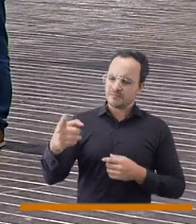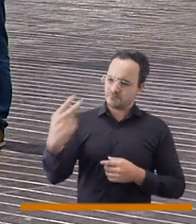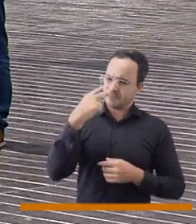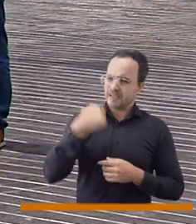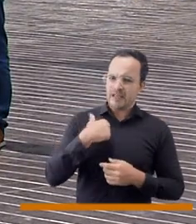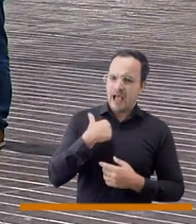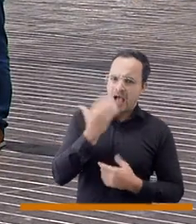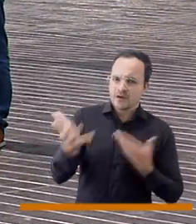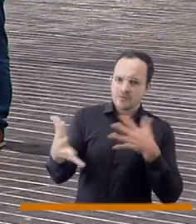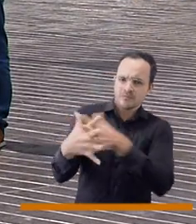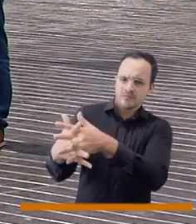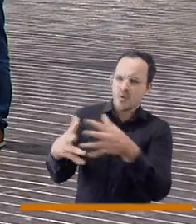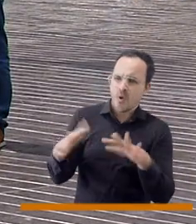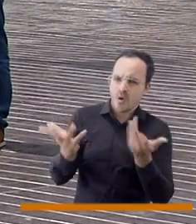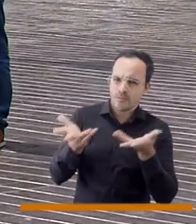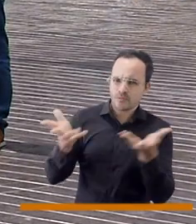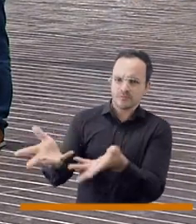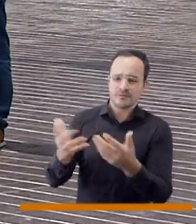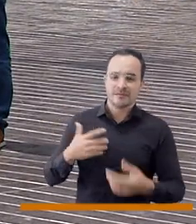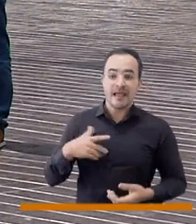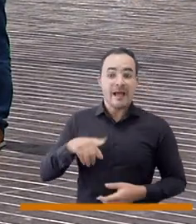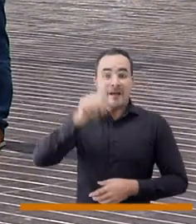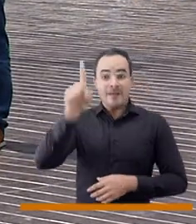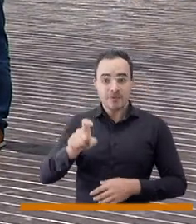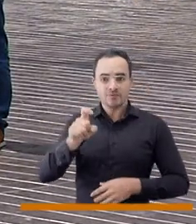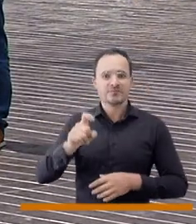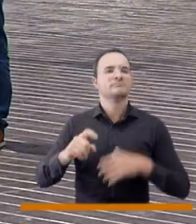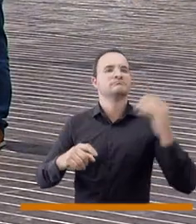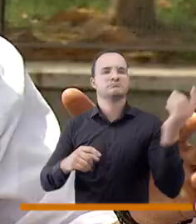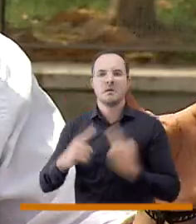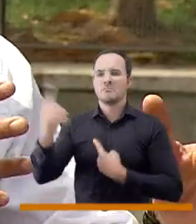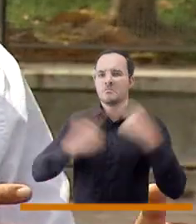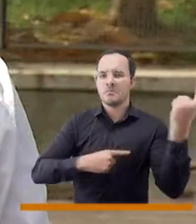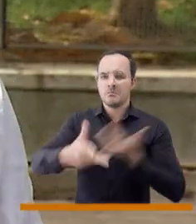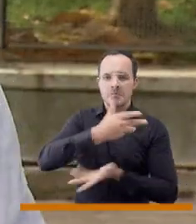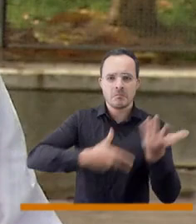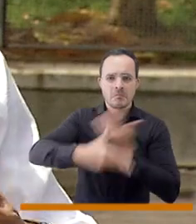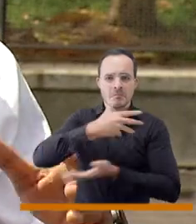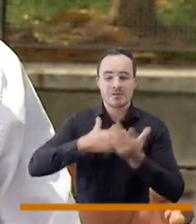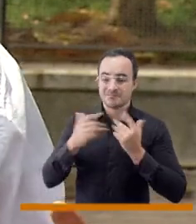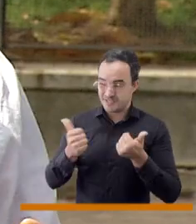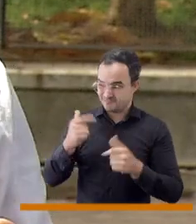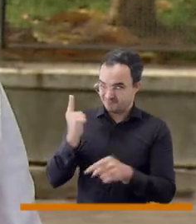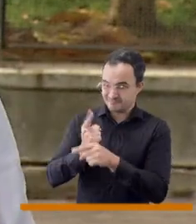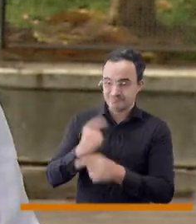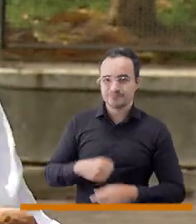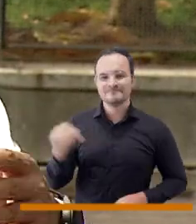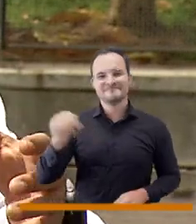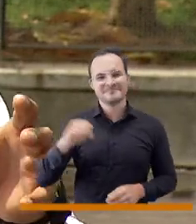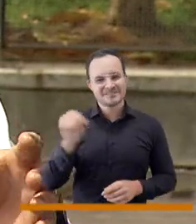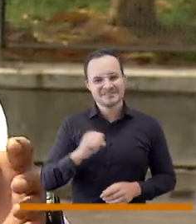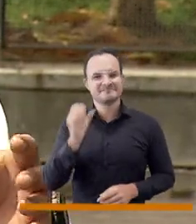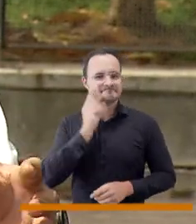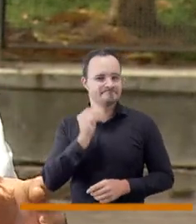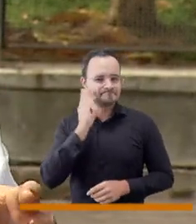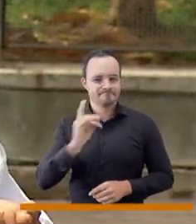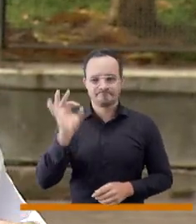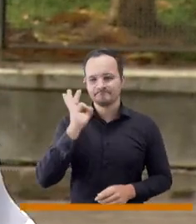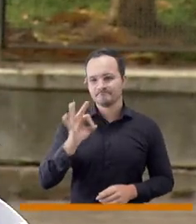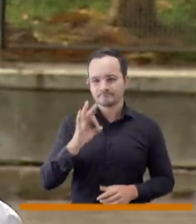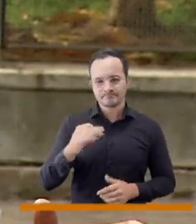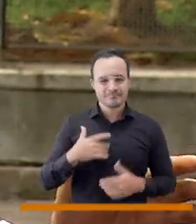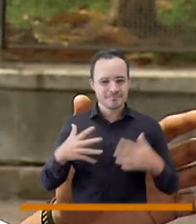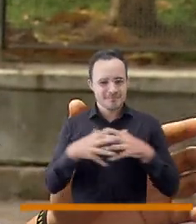que no sea de pronto normal o las condiciones que otras personas tienen? La conversamos, la trabajamos y construimos a partir de esos